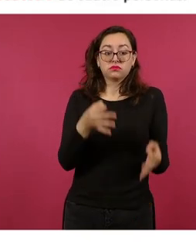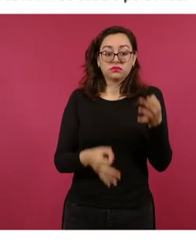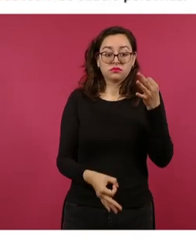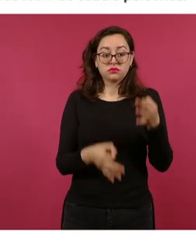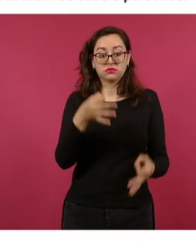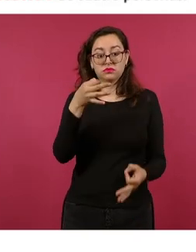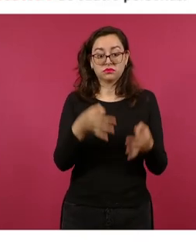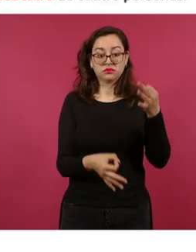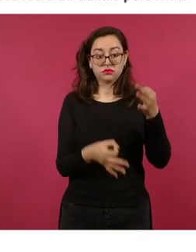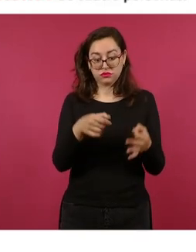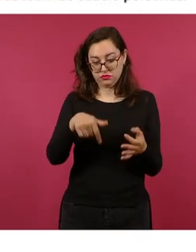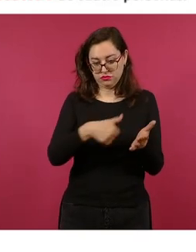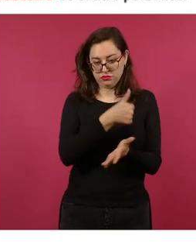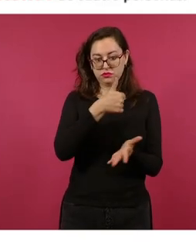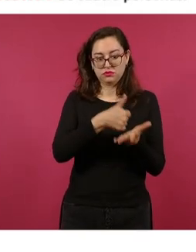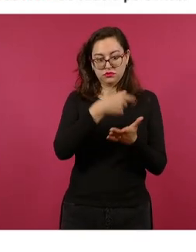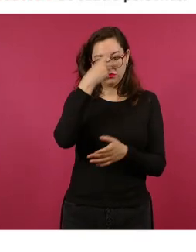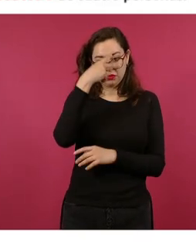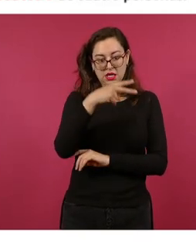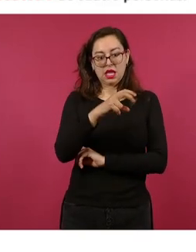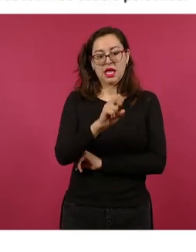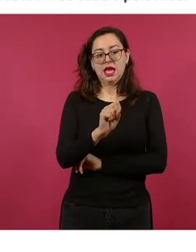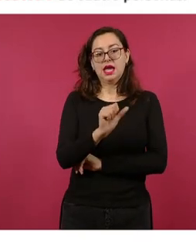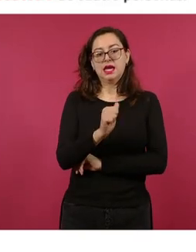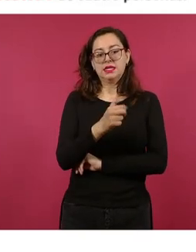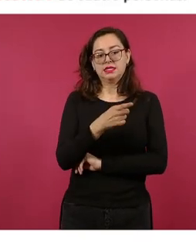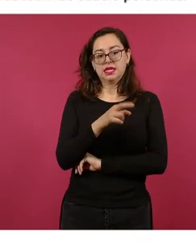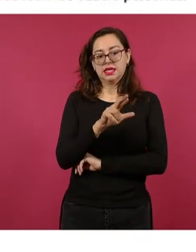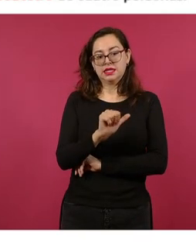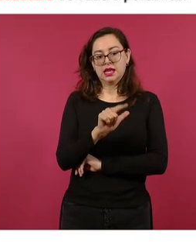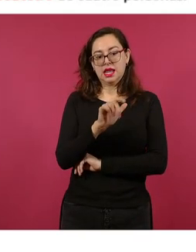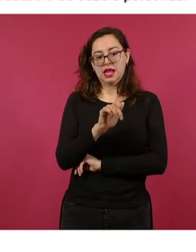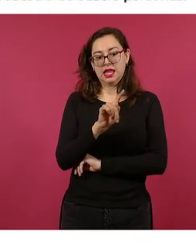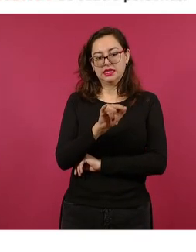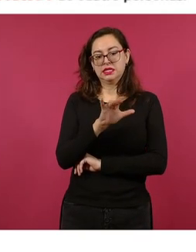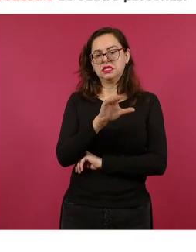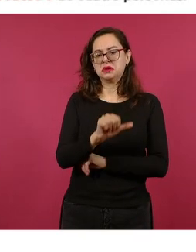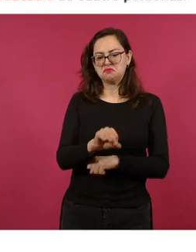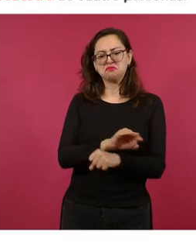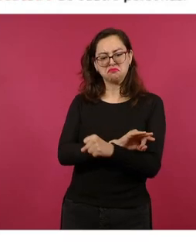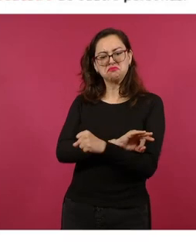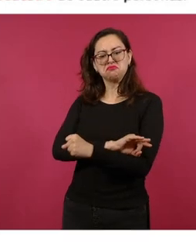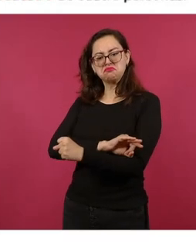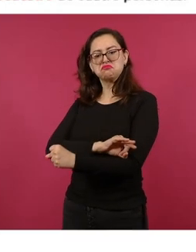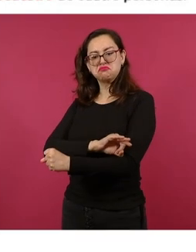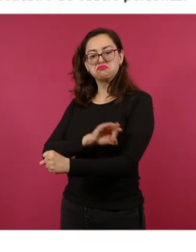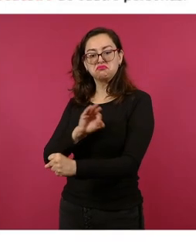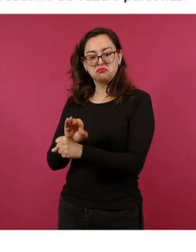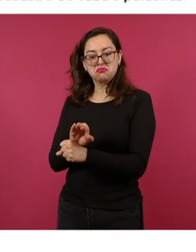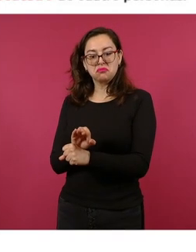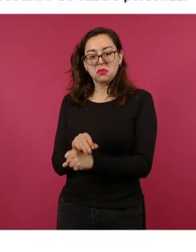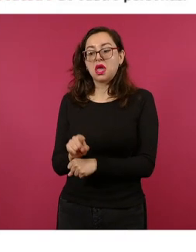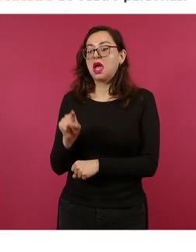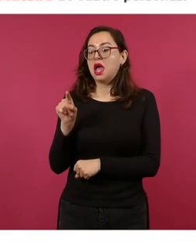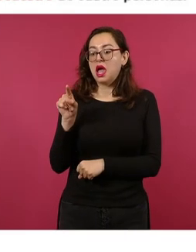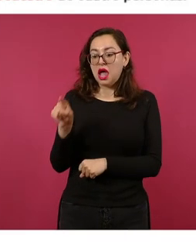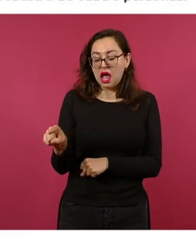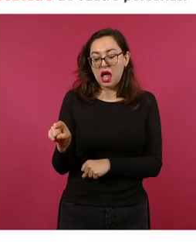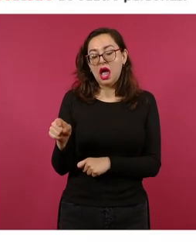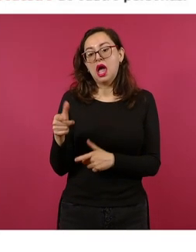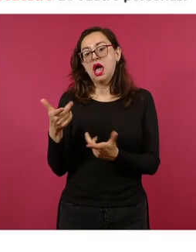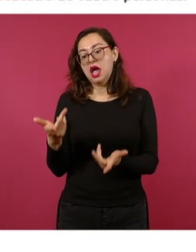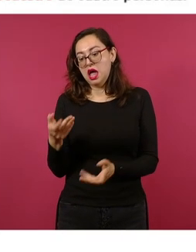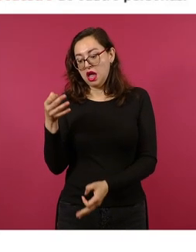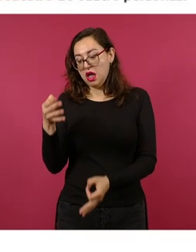materia penal de la Ciudad de México, Sandra Leticia Robledo Magaña, le otorgó un amparo para que el juez quinto de distrito de